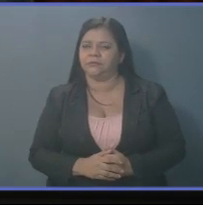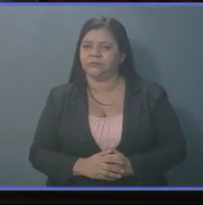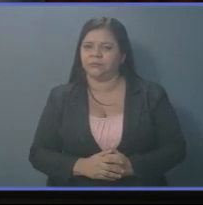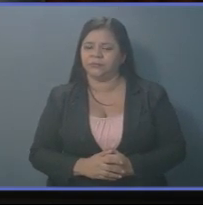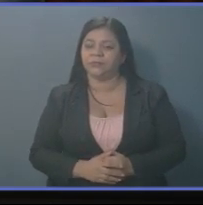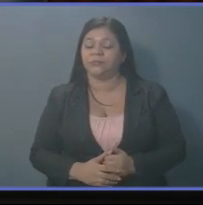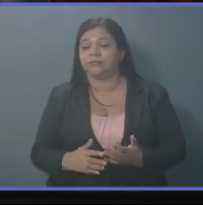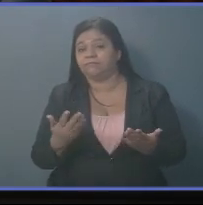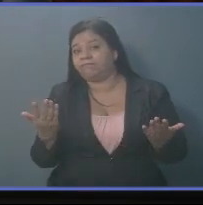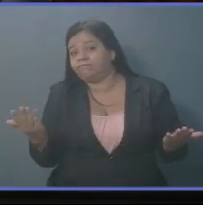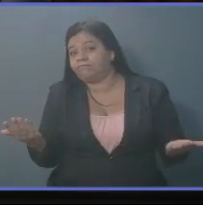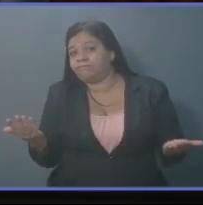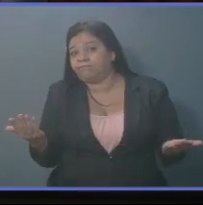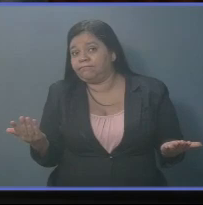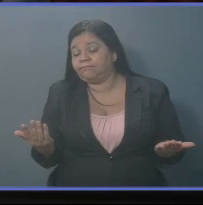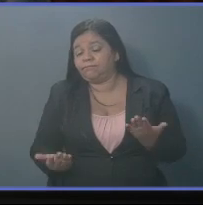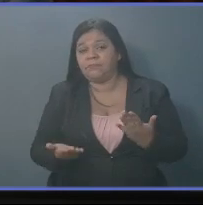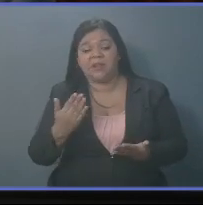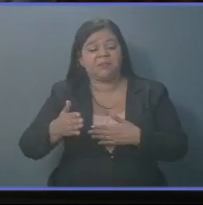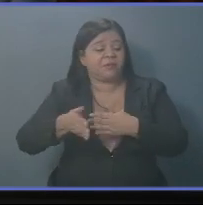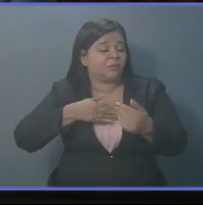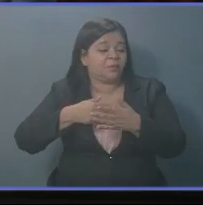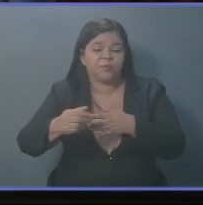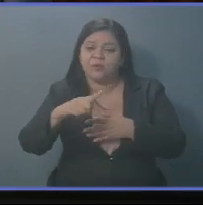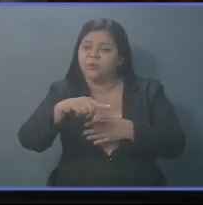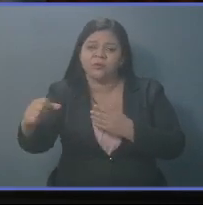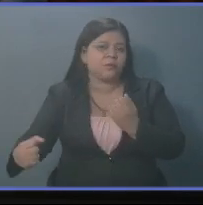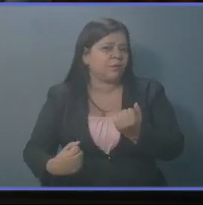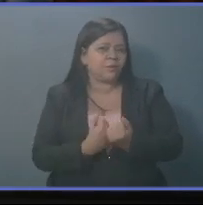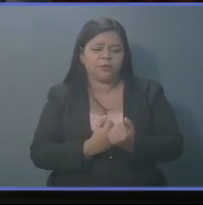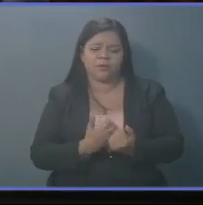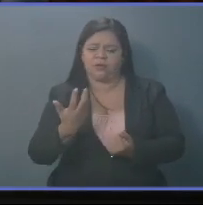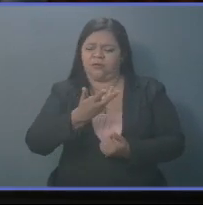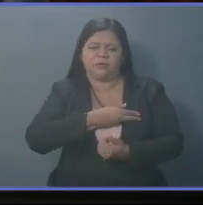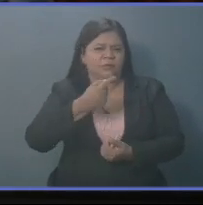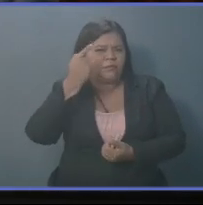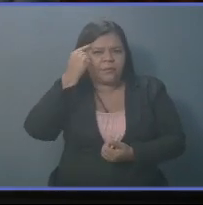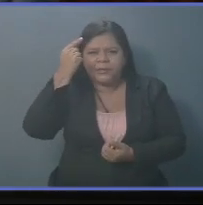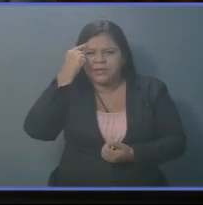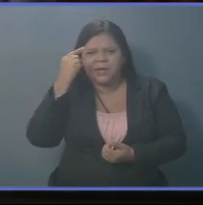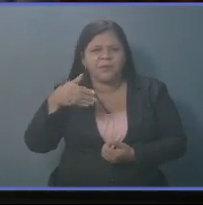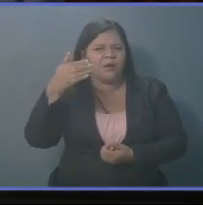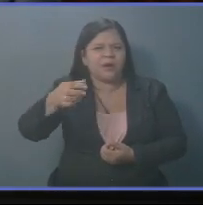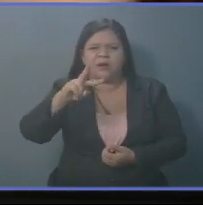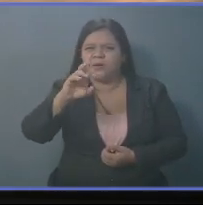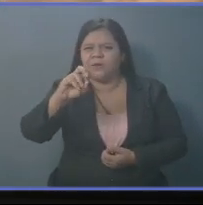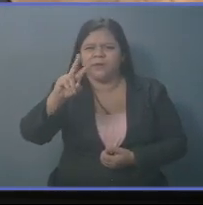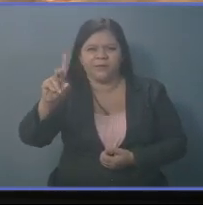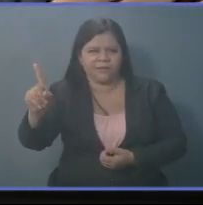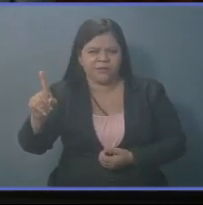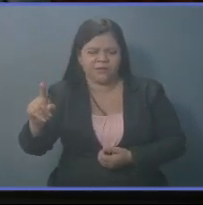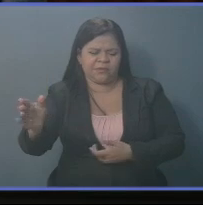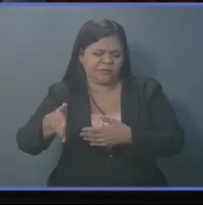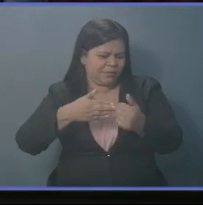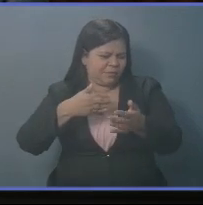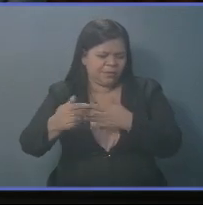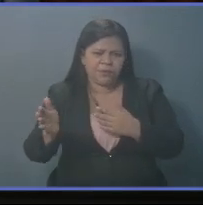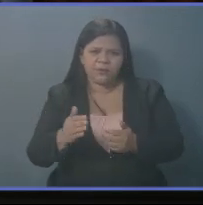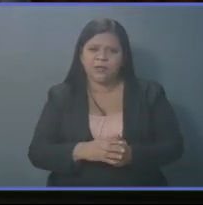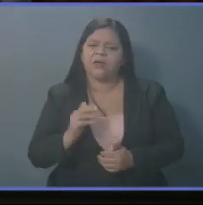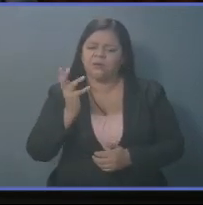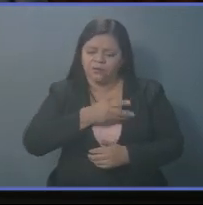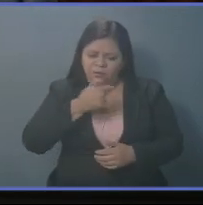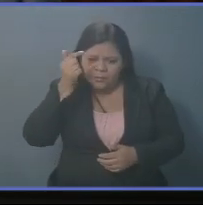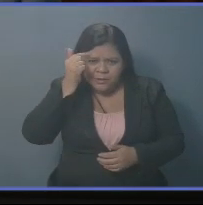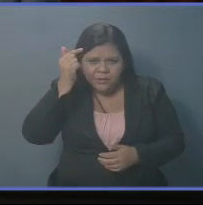Aunque no nos dé su apoyo. No estamos pensando en las elecciones del 2021. Eso es lo de menos. Estamos